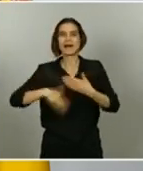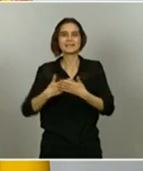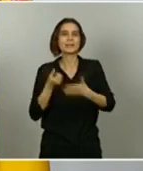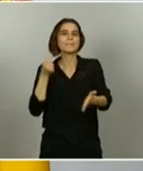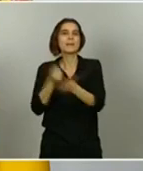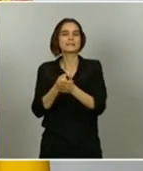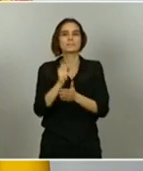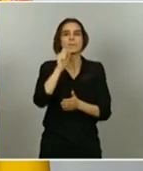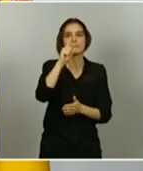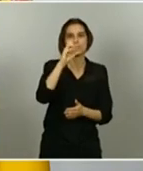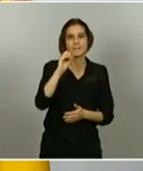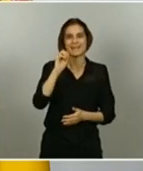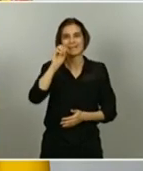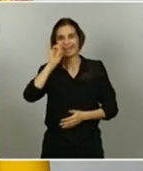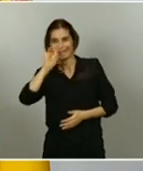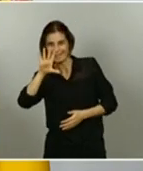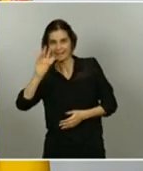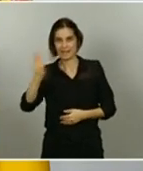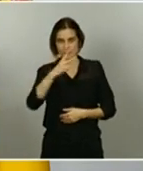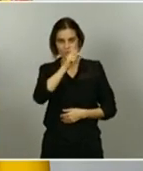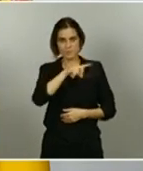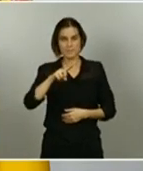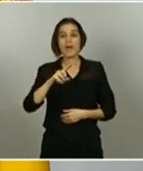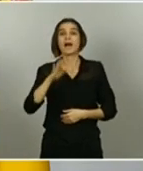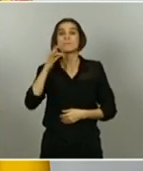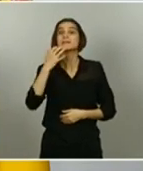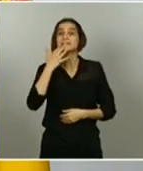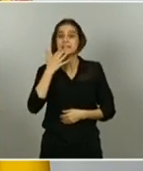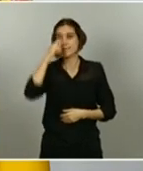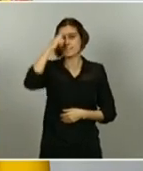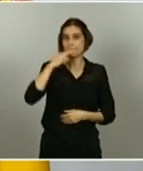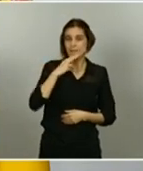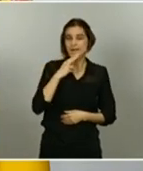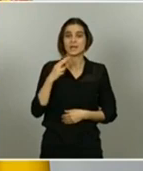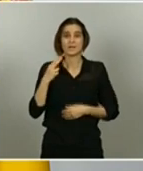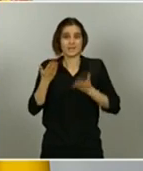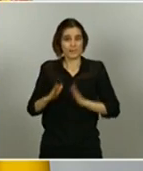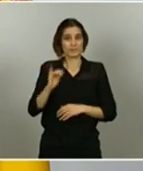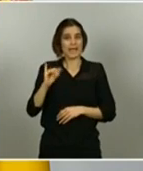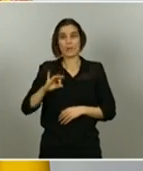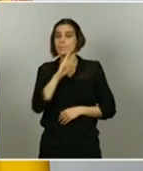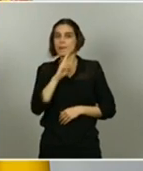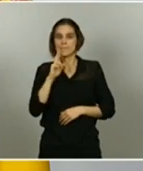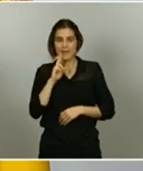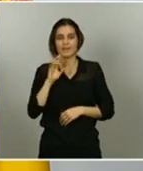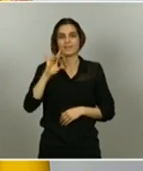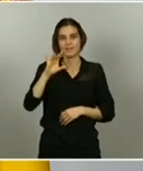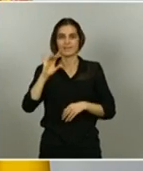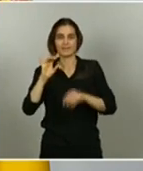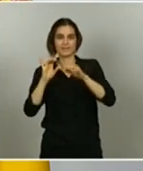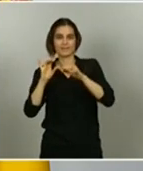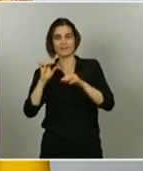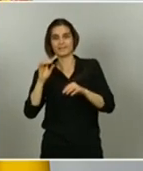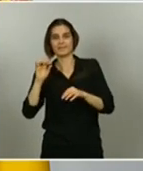familias monoparentales se añade un complemento de 100 euros al mes. El ingreso mínimo vital se calcula como la